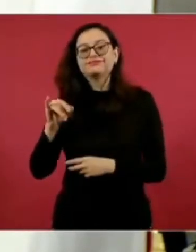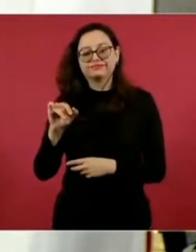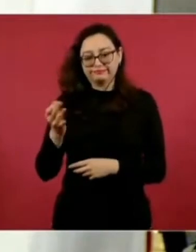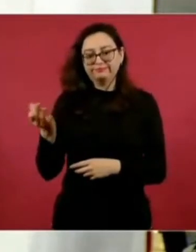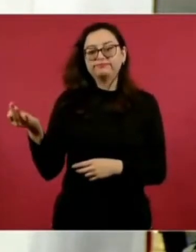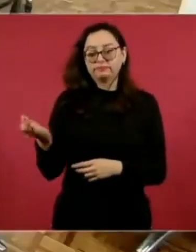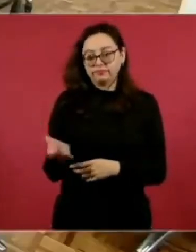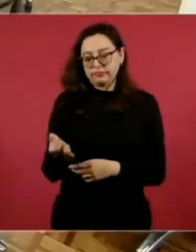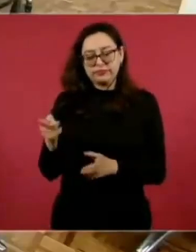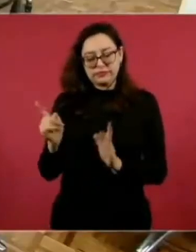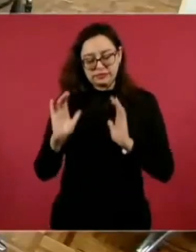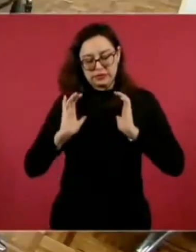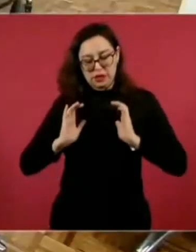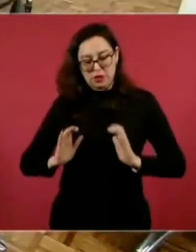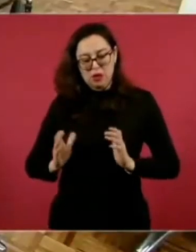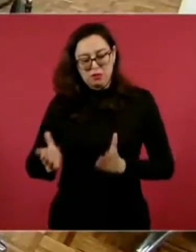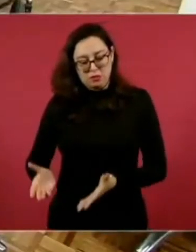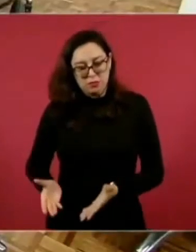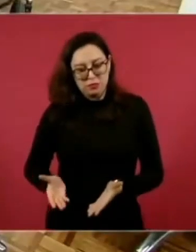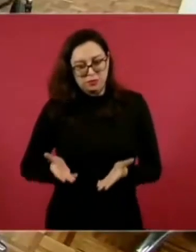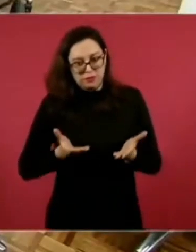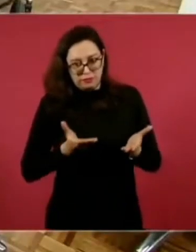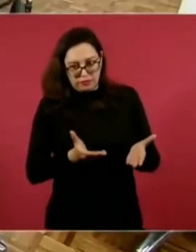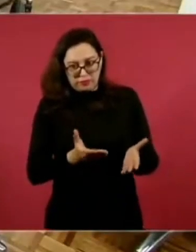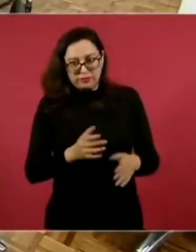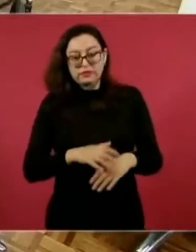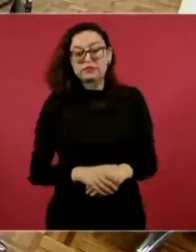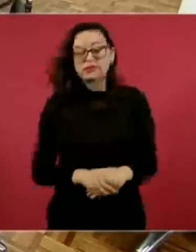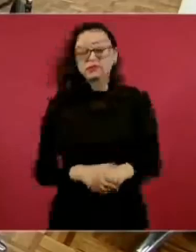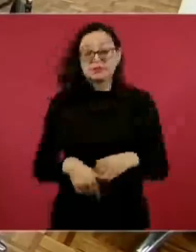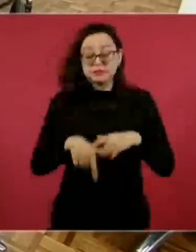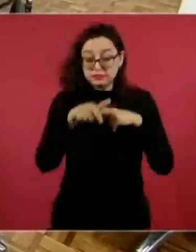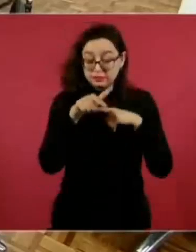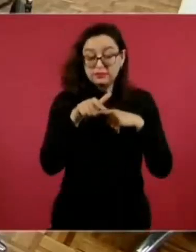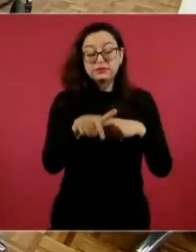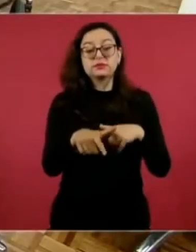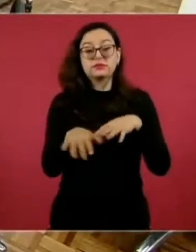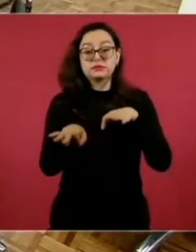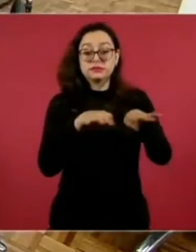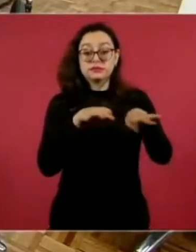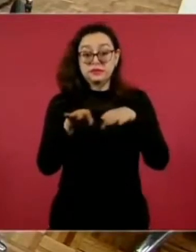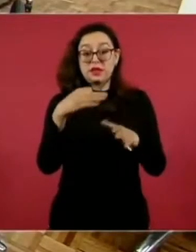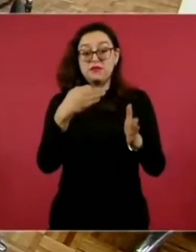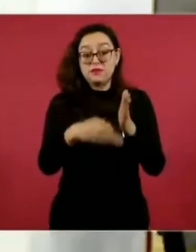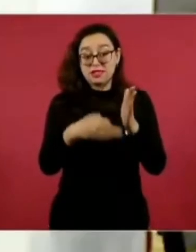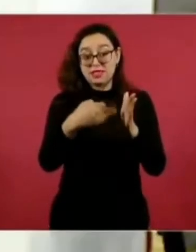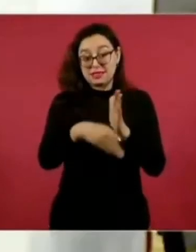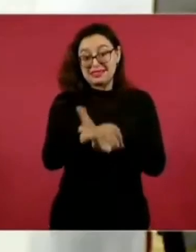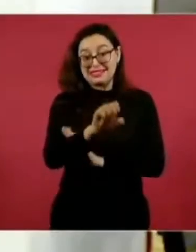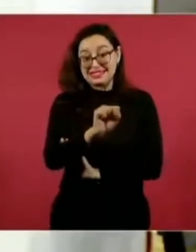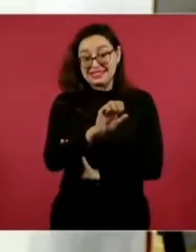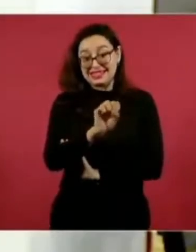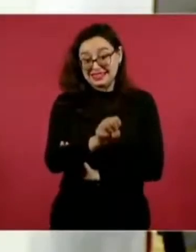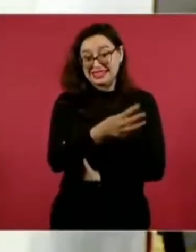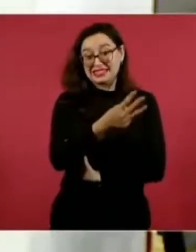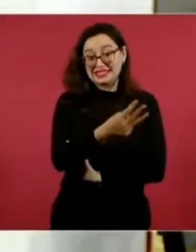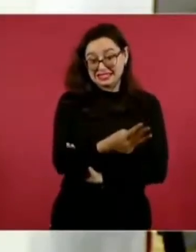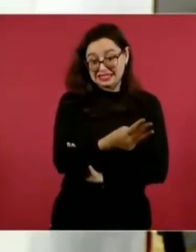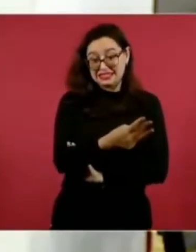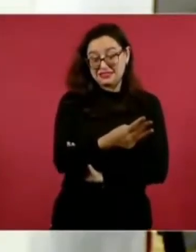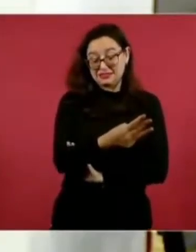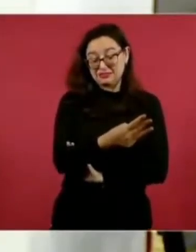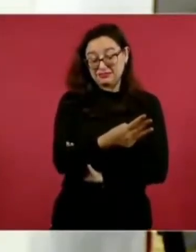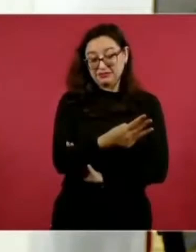restos de este minero. Se continúa, presidente, pues con los 63 restantes. Muy